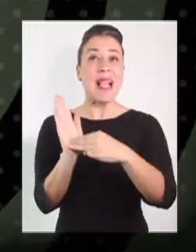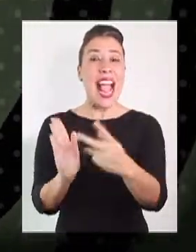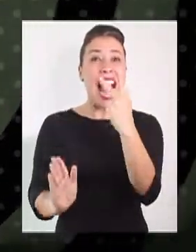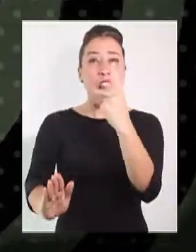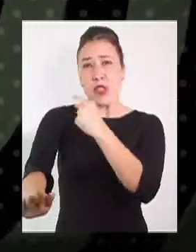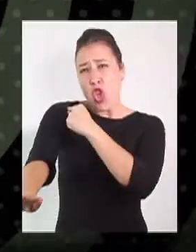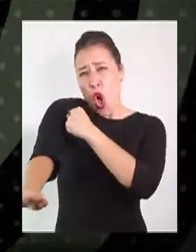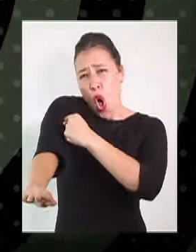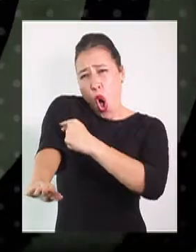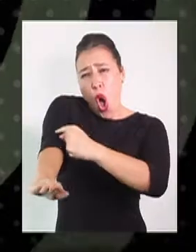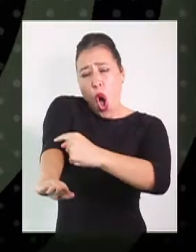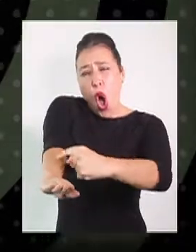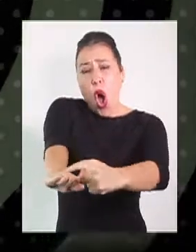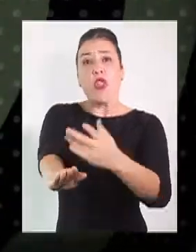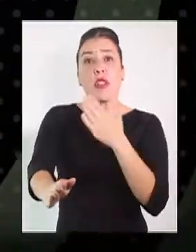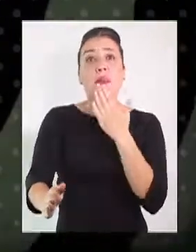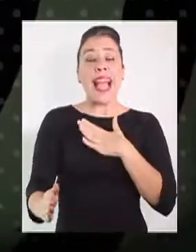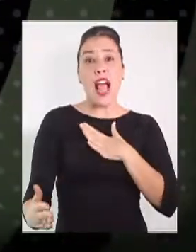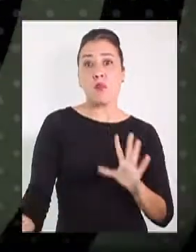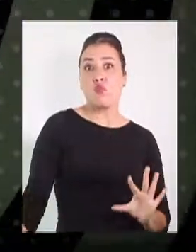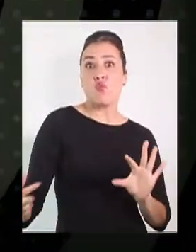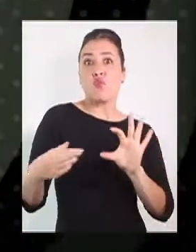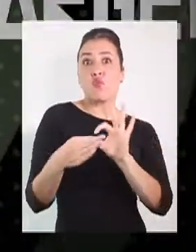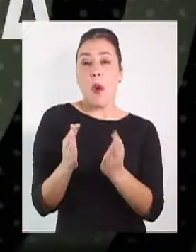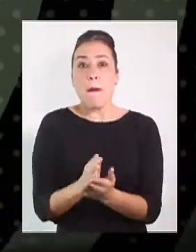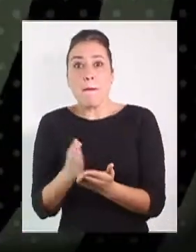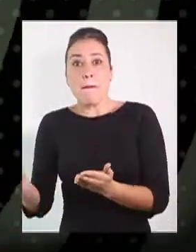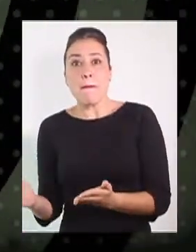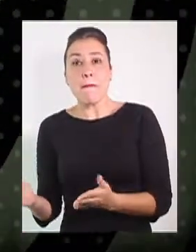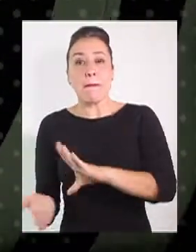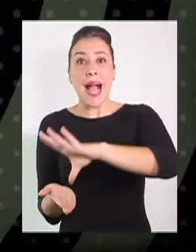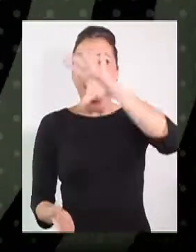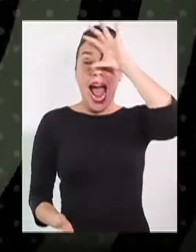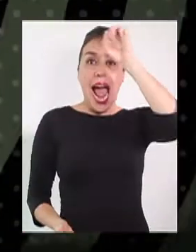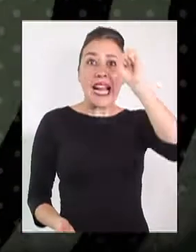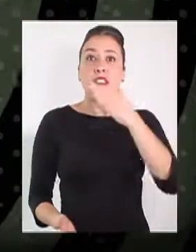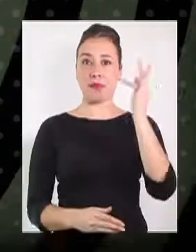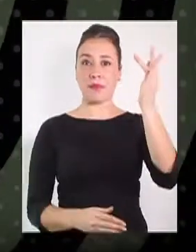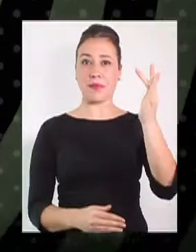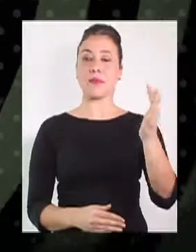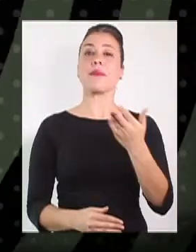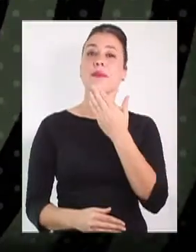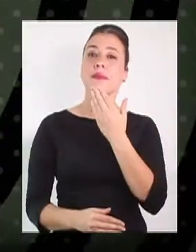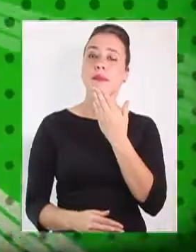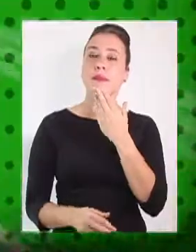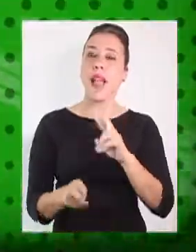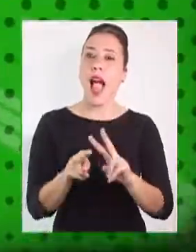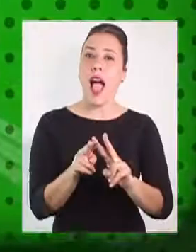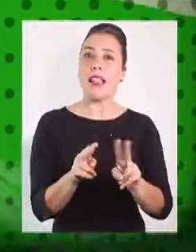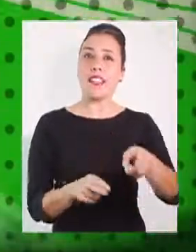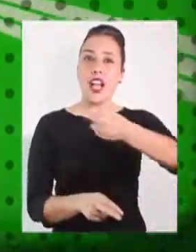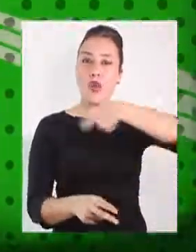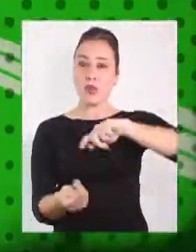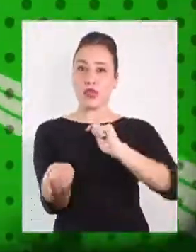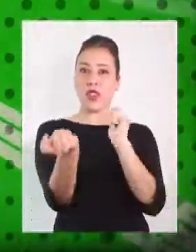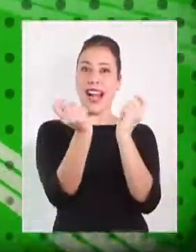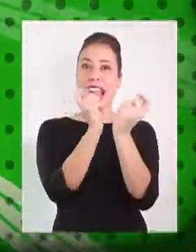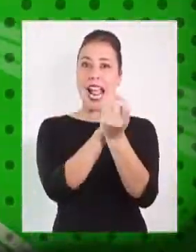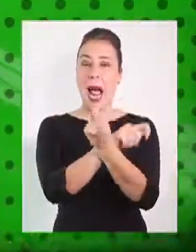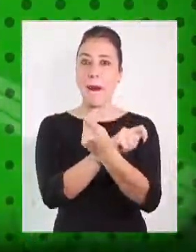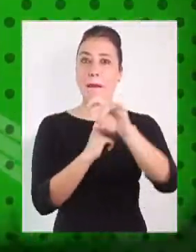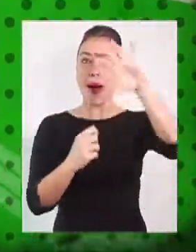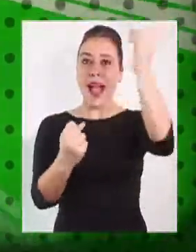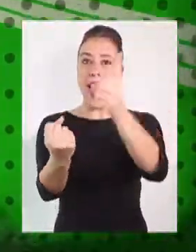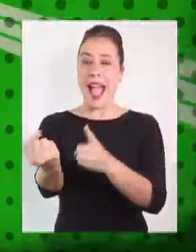kilómetros sino que busca unirnos con nuestros vecinos de Argentina y Perú estamos haciendo nuestra revolución